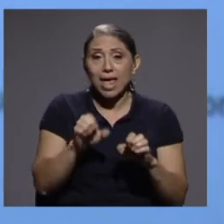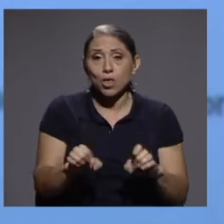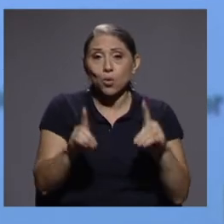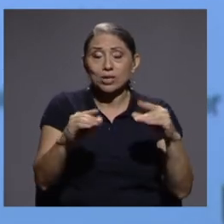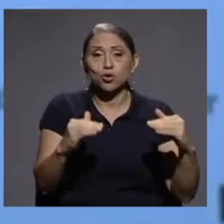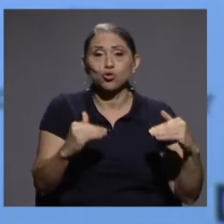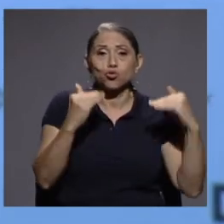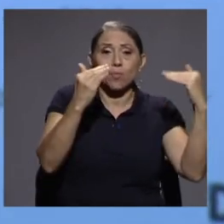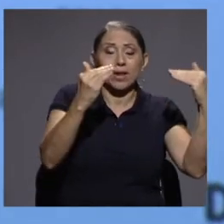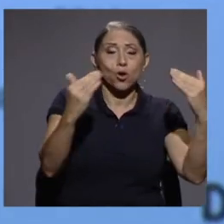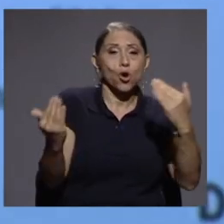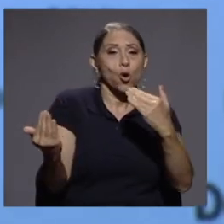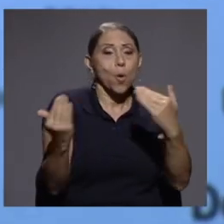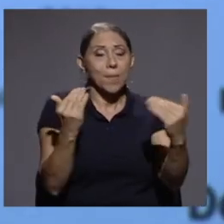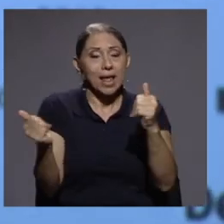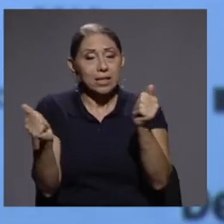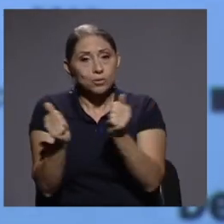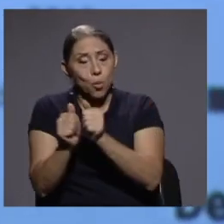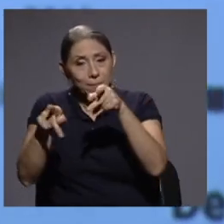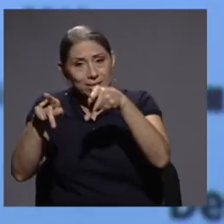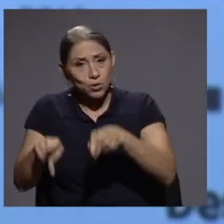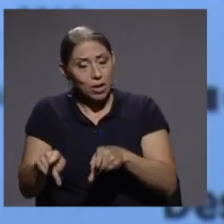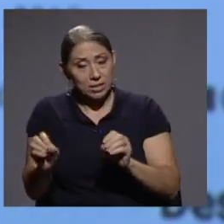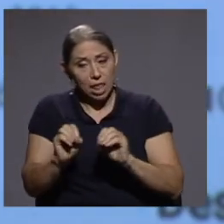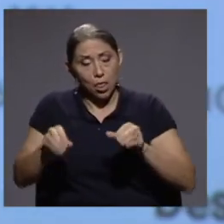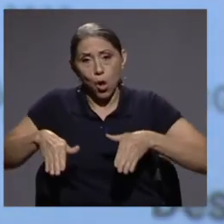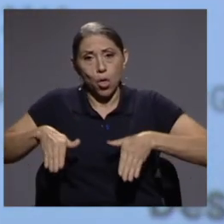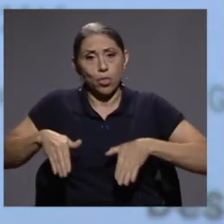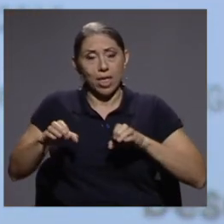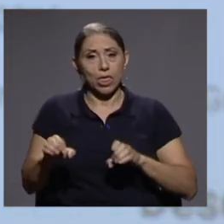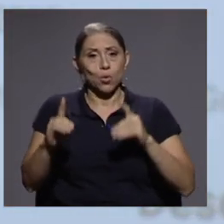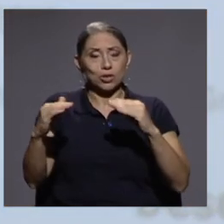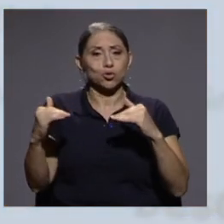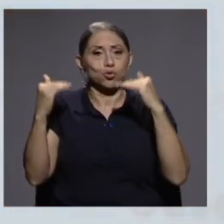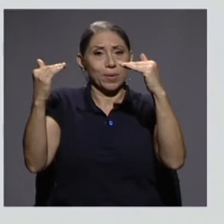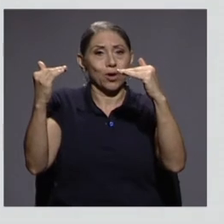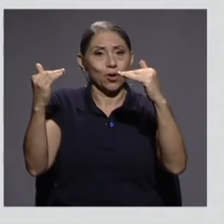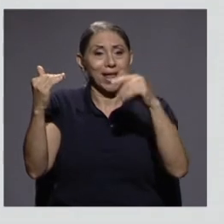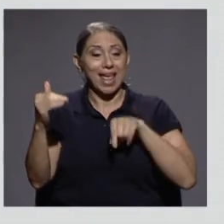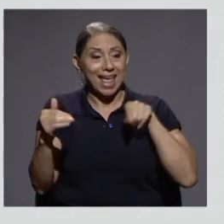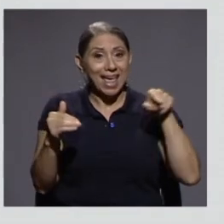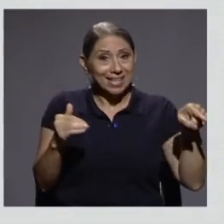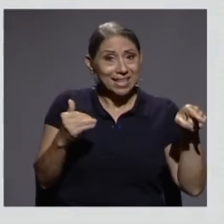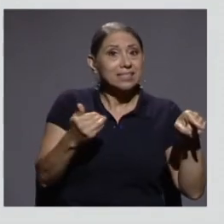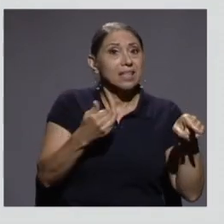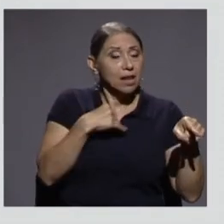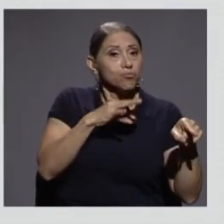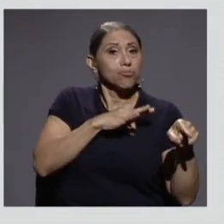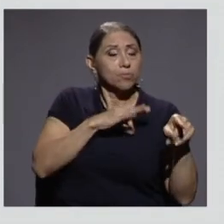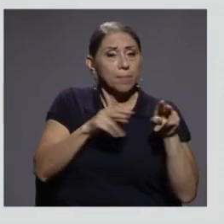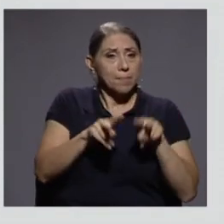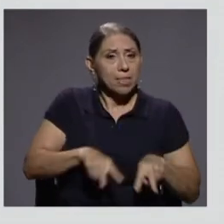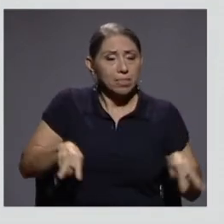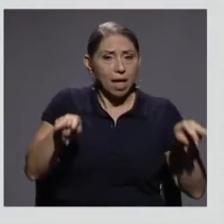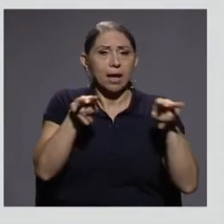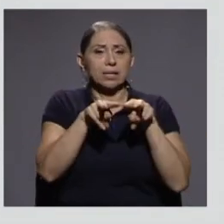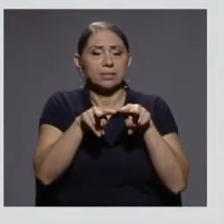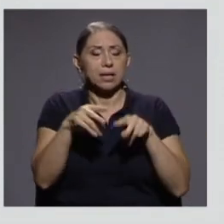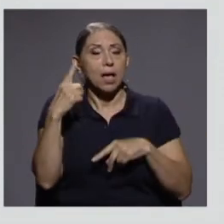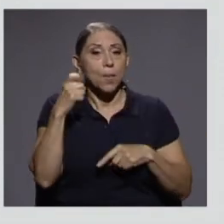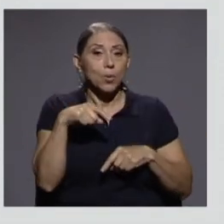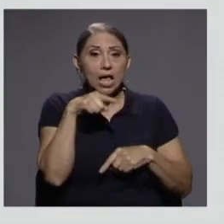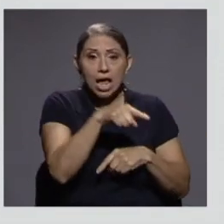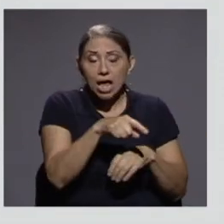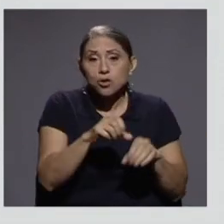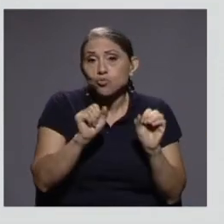comparación con personas que no tienen educación superior, muestran importantes ventajas. Tanto porque, digamos, se atreven más